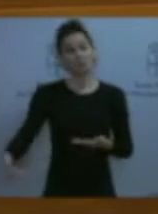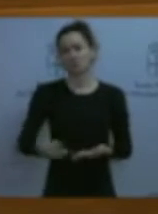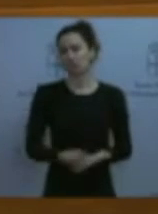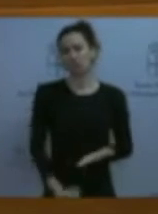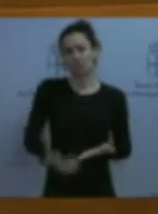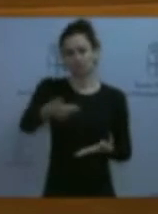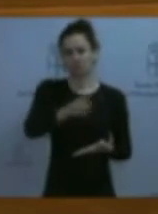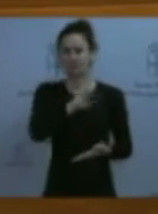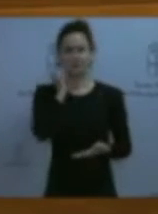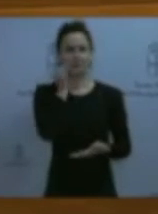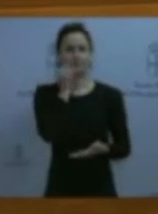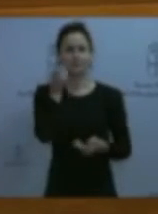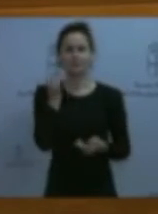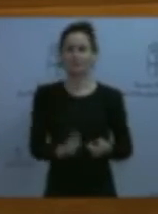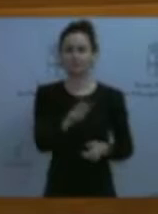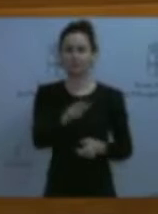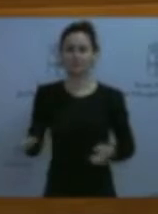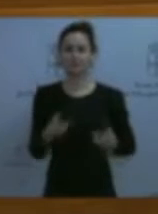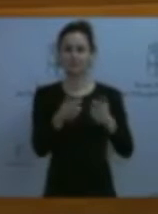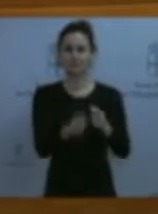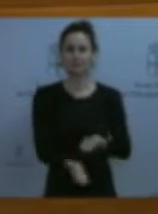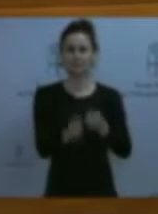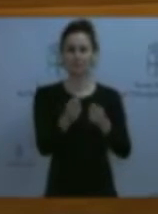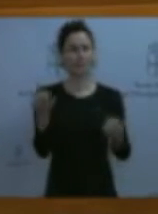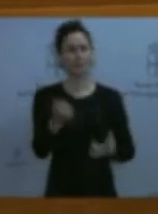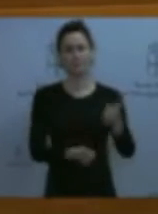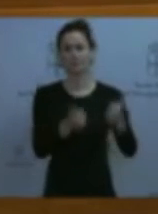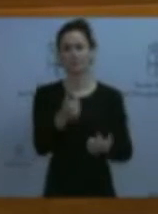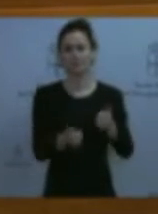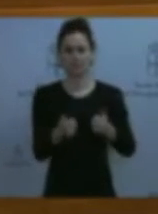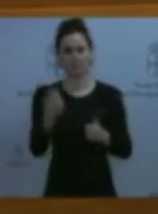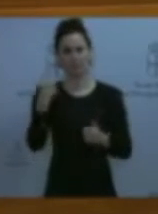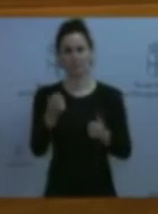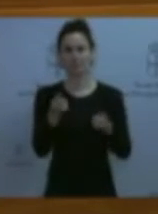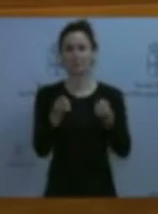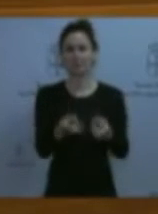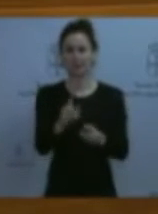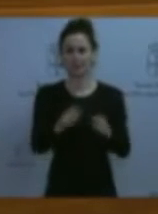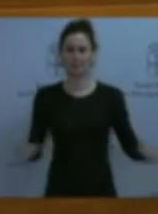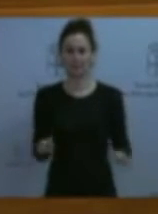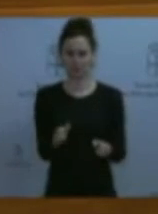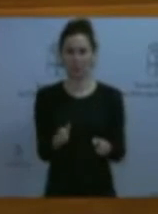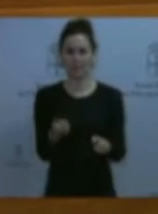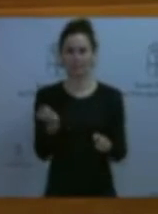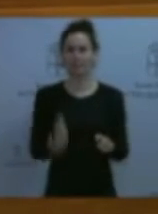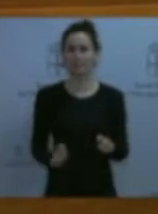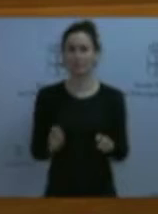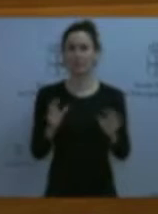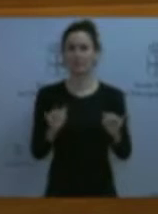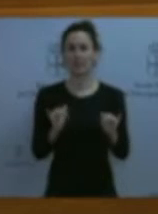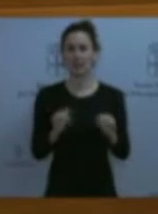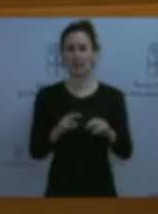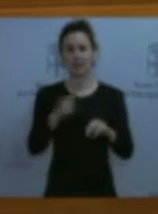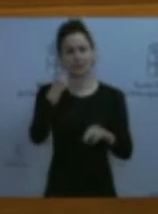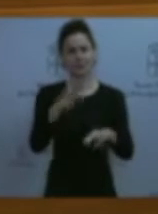que reclaman los profesionales es que se convoque un concurso de previsión de puestos de trabajo para cubrir las plazas vacantes de agentes de inspección